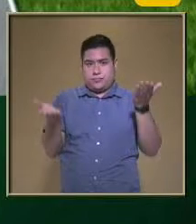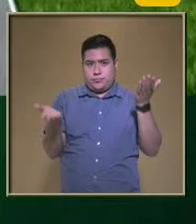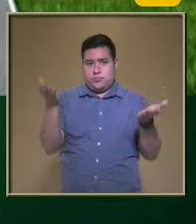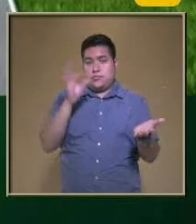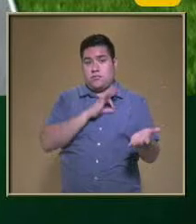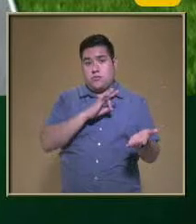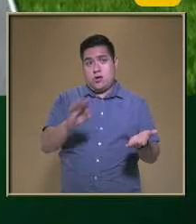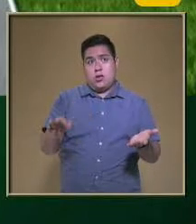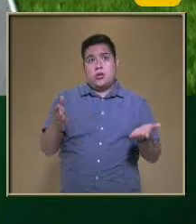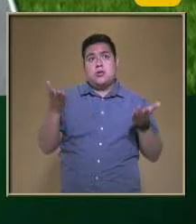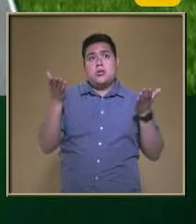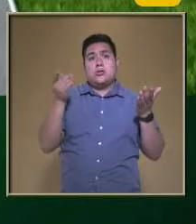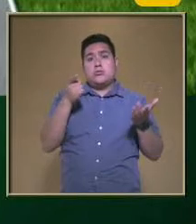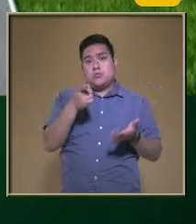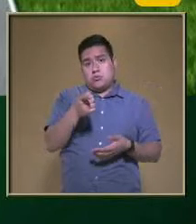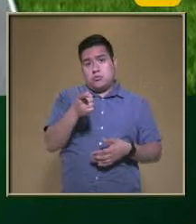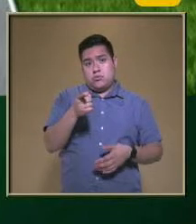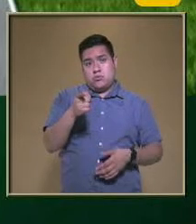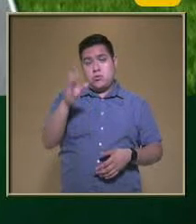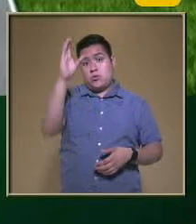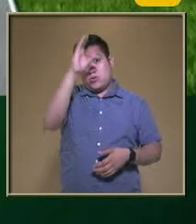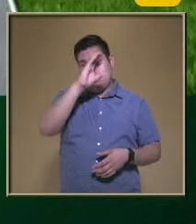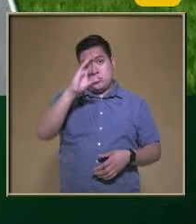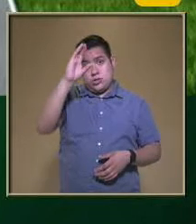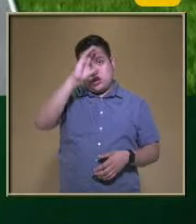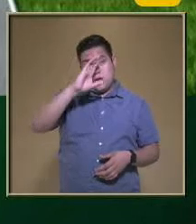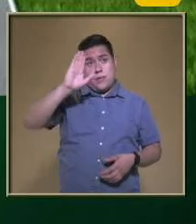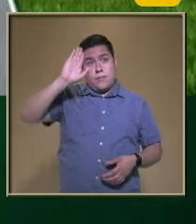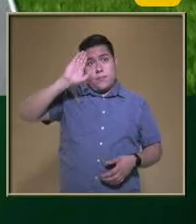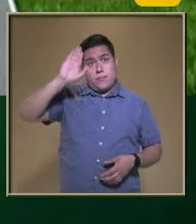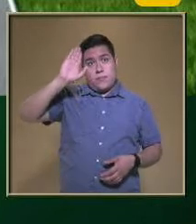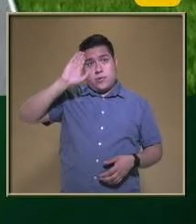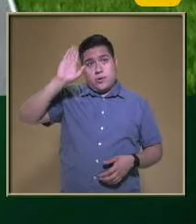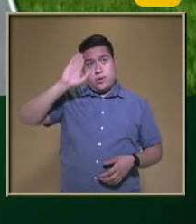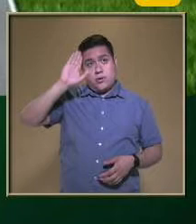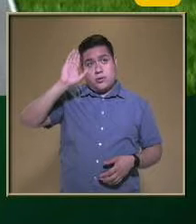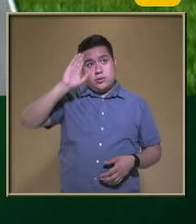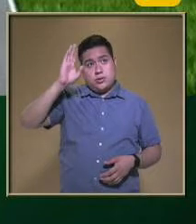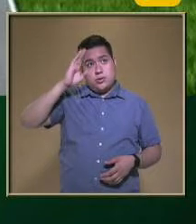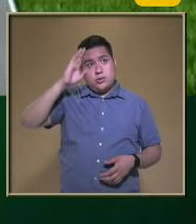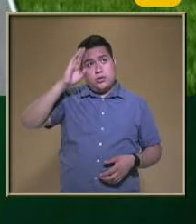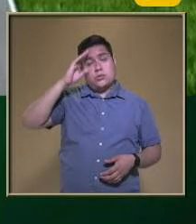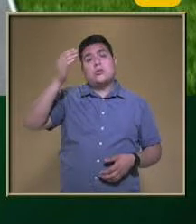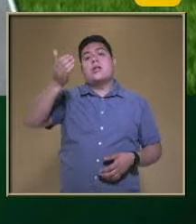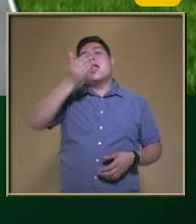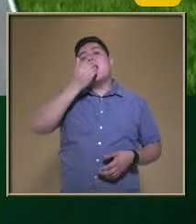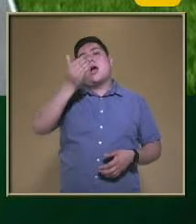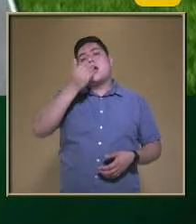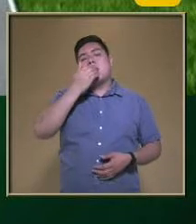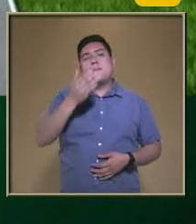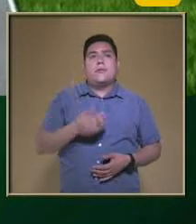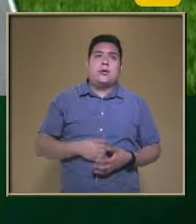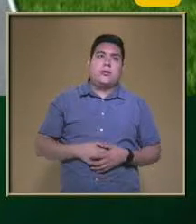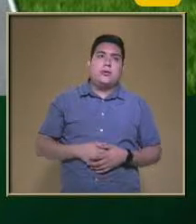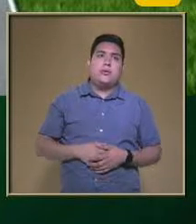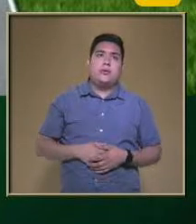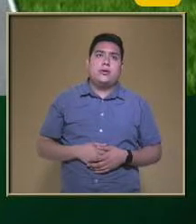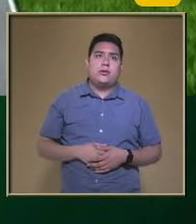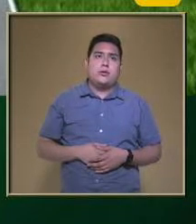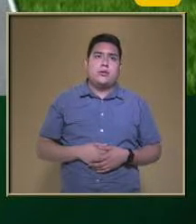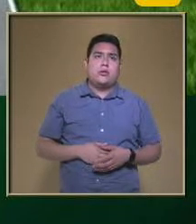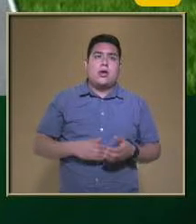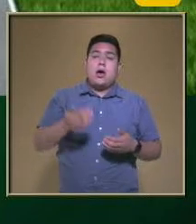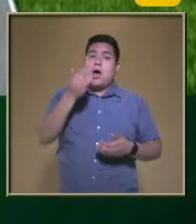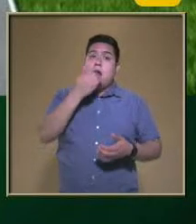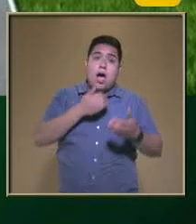Debes de tener Conciencia Sobre lo que es Los alimentos Los alimentos O el proceso De